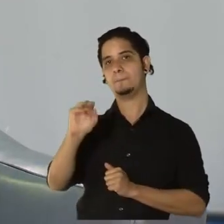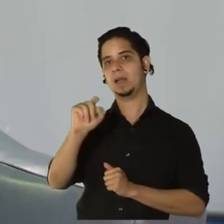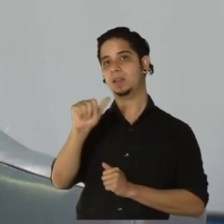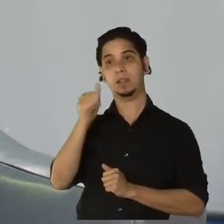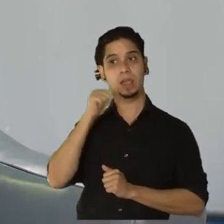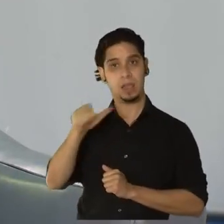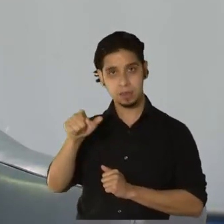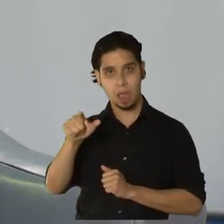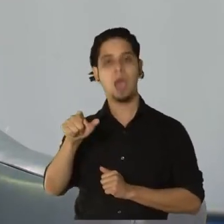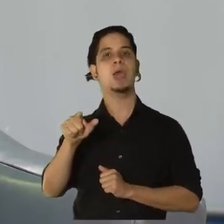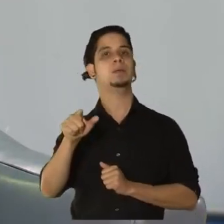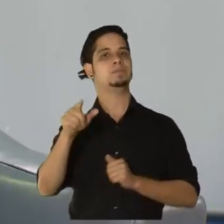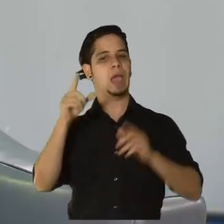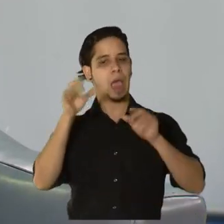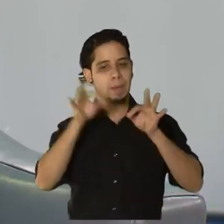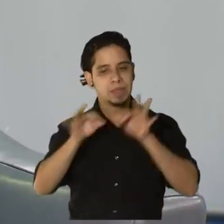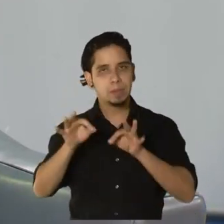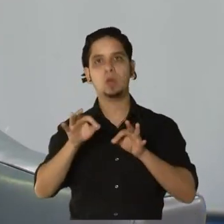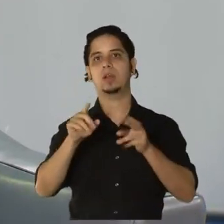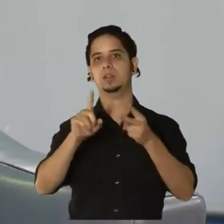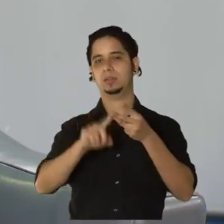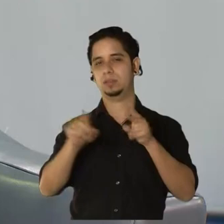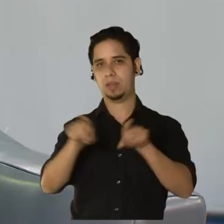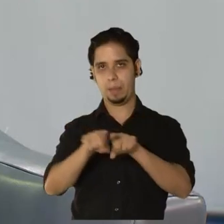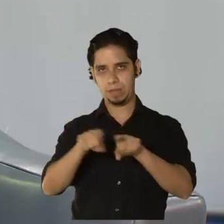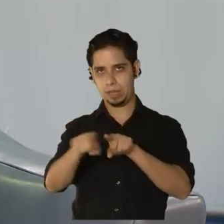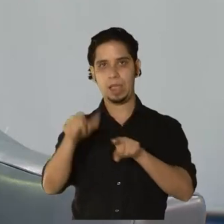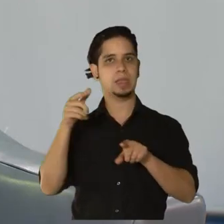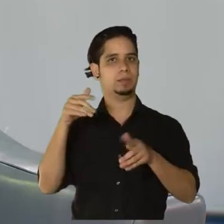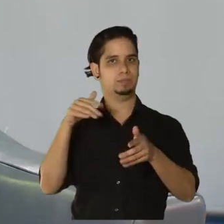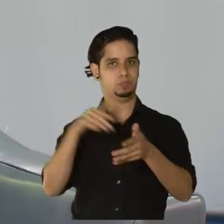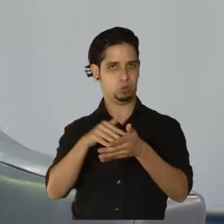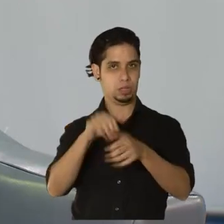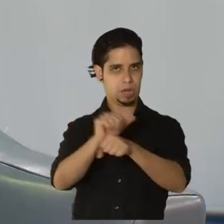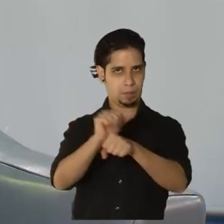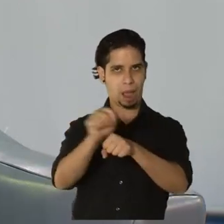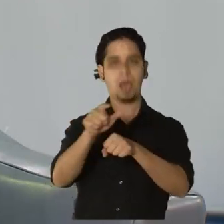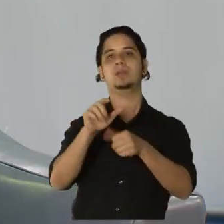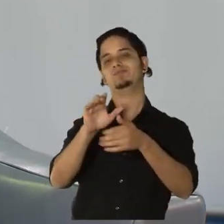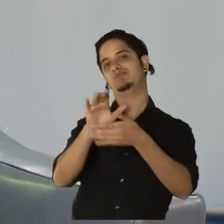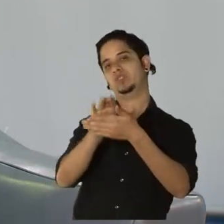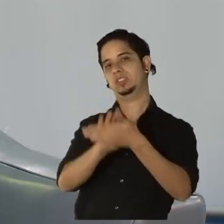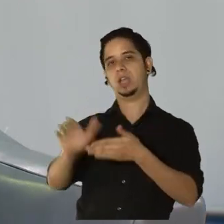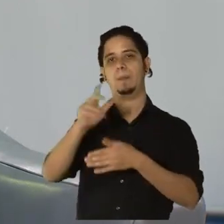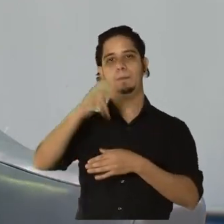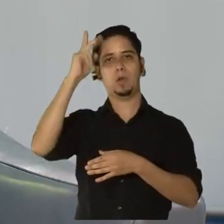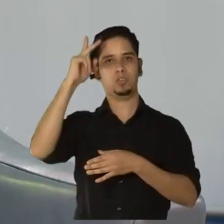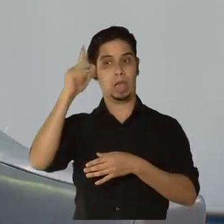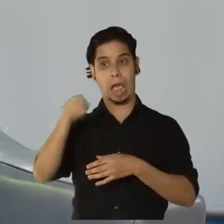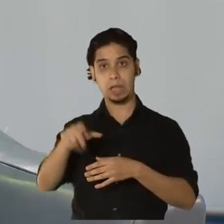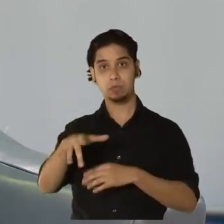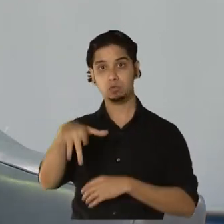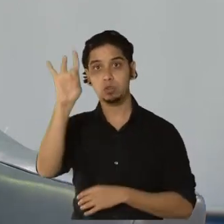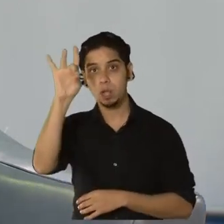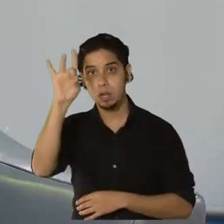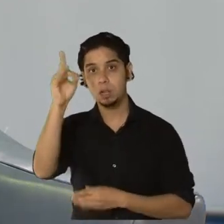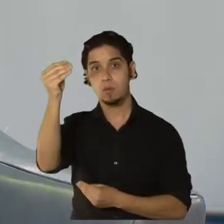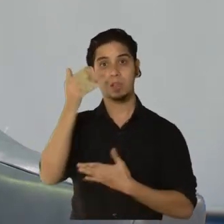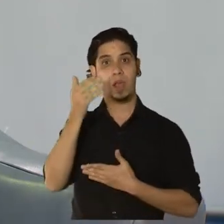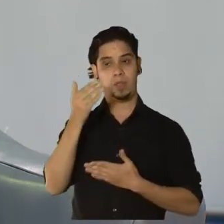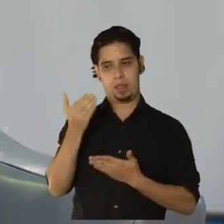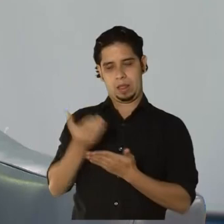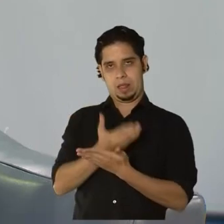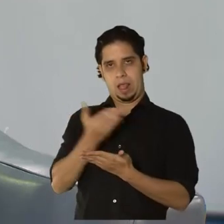catedrática auxiliar del Programa de Salud Pública de la Ponce Health Sciences University, el lugar donde ocurrió el hallazgo de la nueva